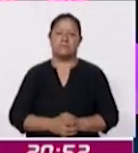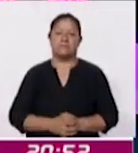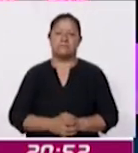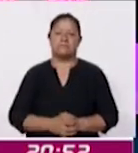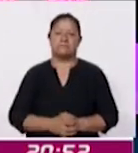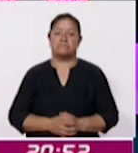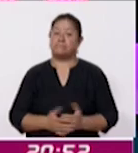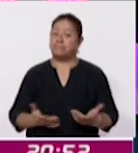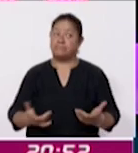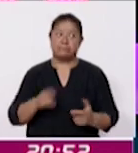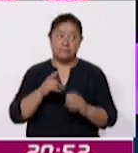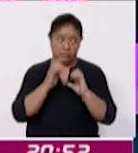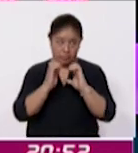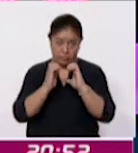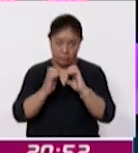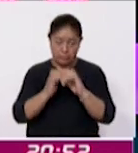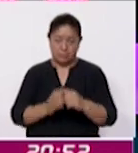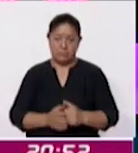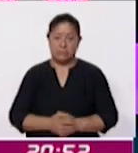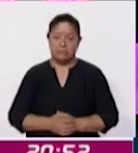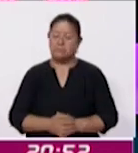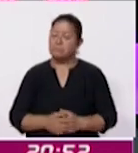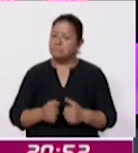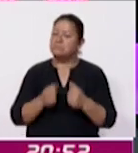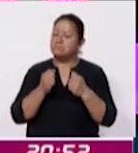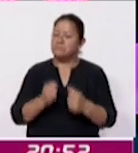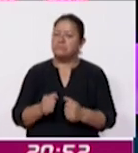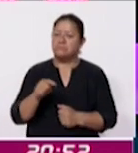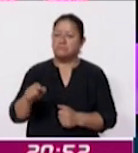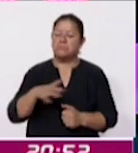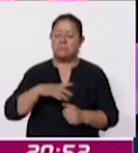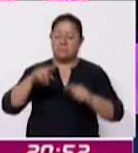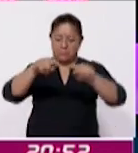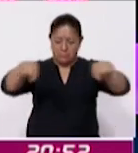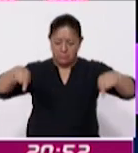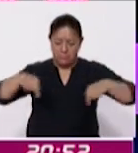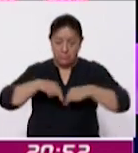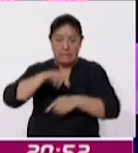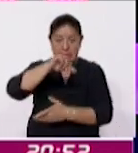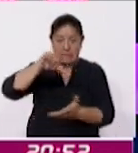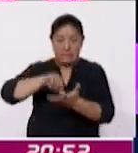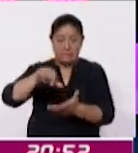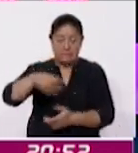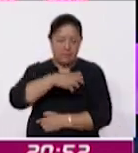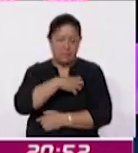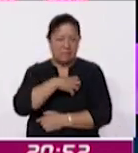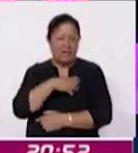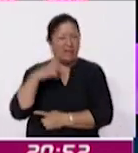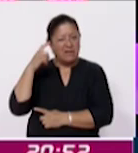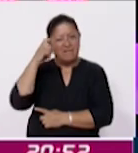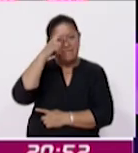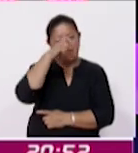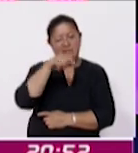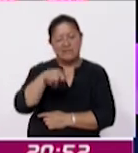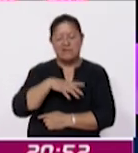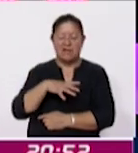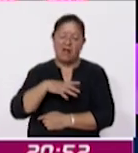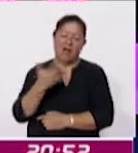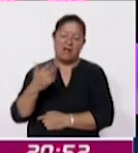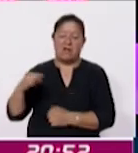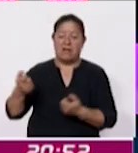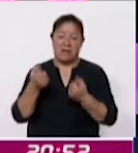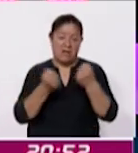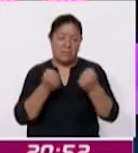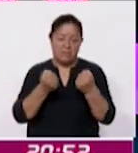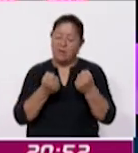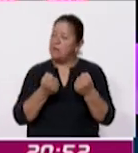Así es que tome sus previsiones seguramente el primer cuadro de la ciudad capital será un tanto complicado circular si es que